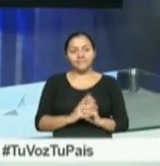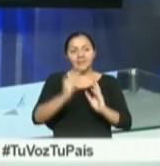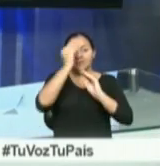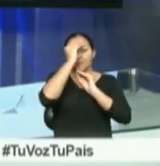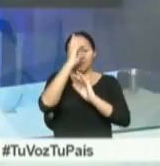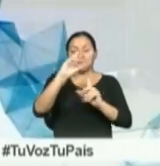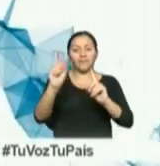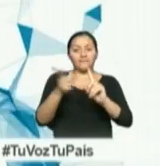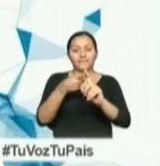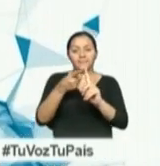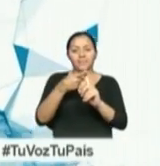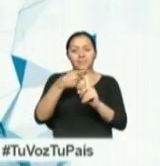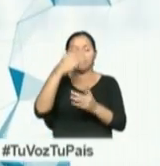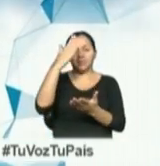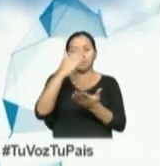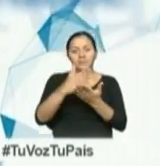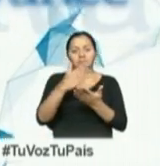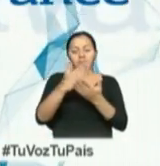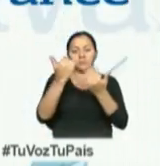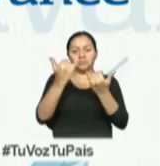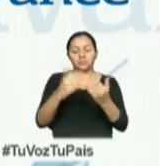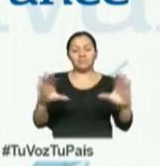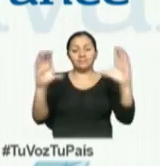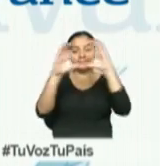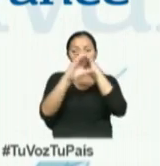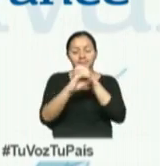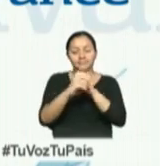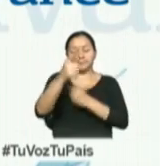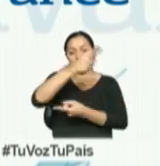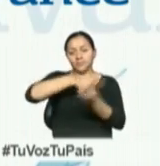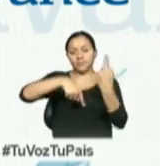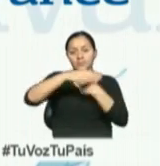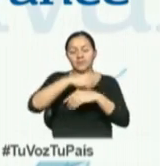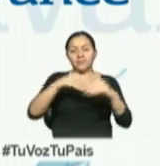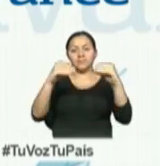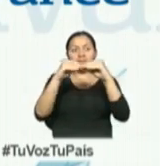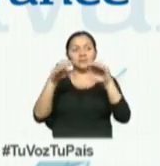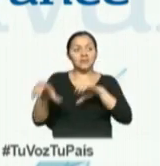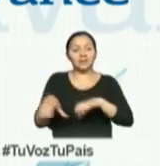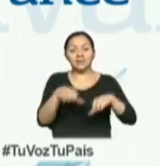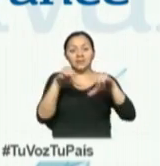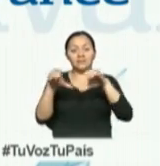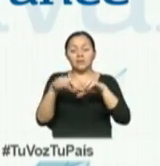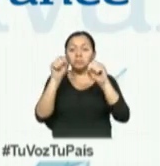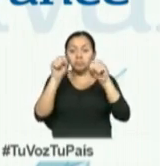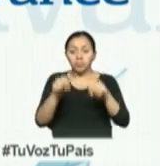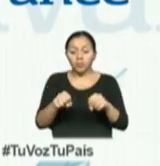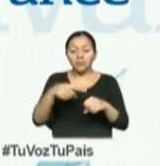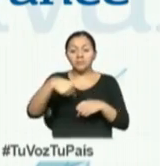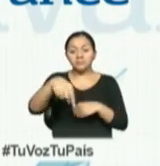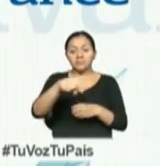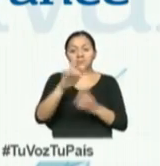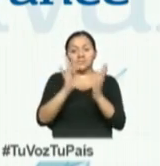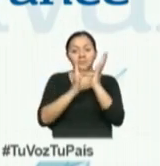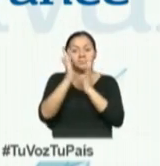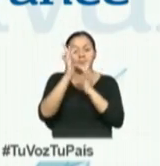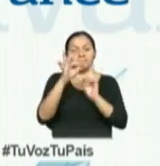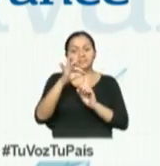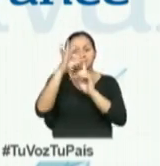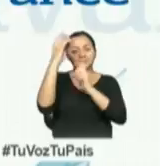información hacemos el primer corte de la noche. Al regresar le contaremos cuáles son las actividades que puede realizar por Semana Santa.